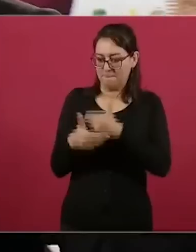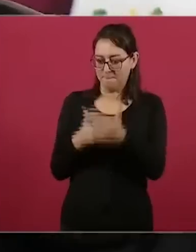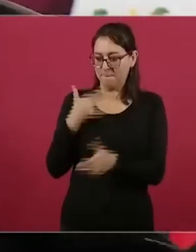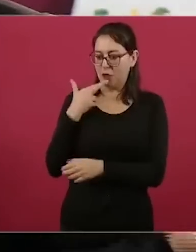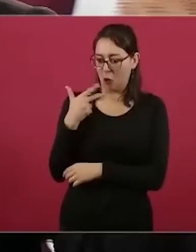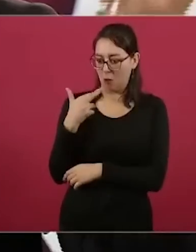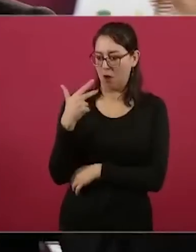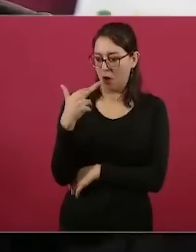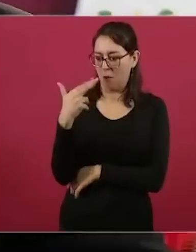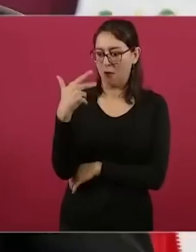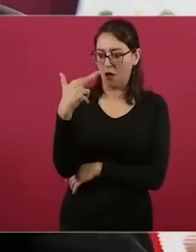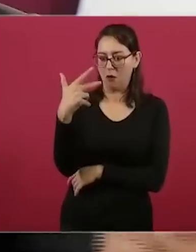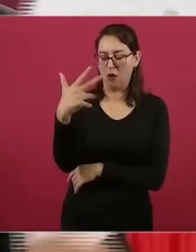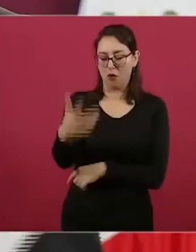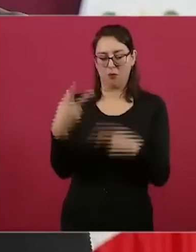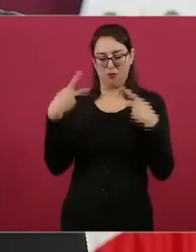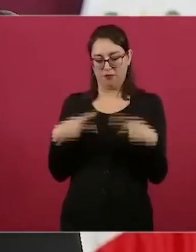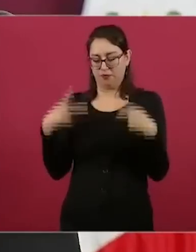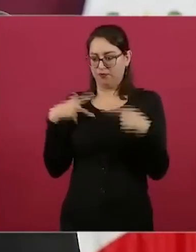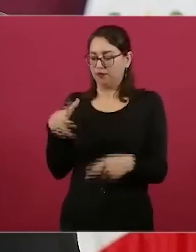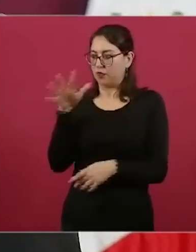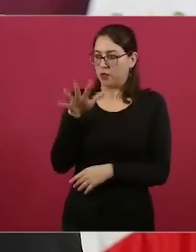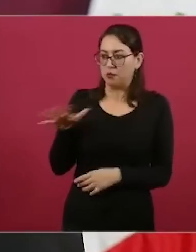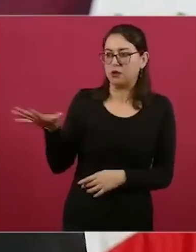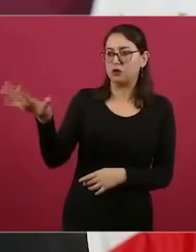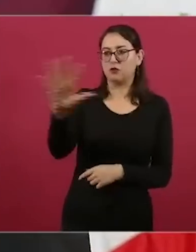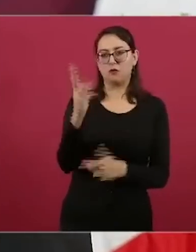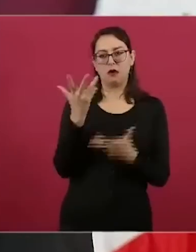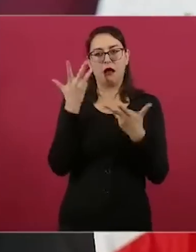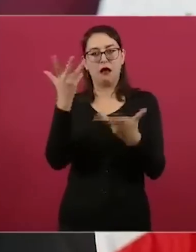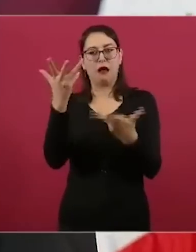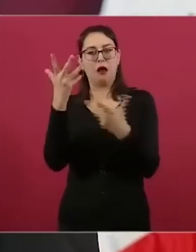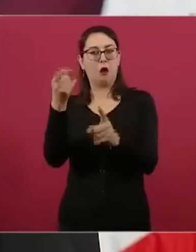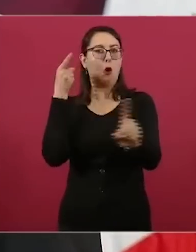para hacer valer la justicia en México?